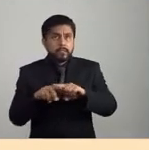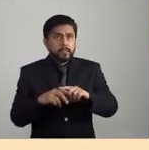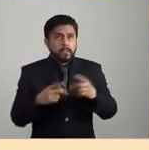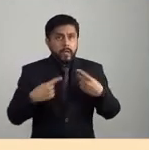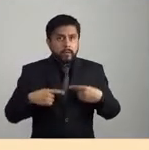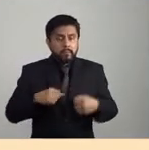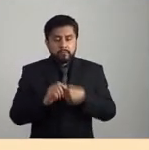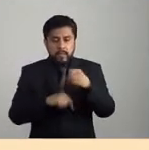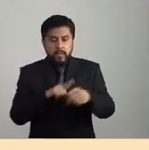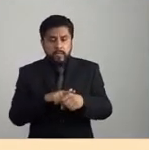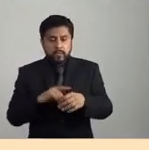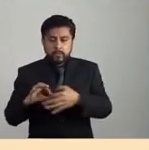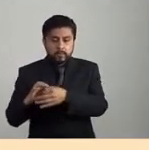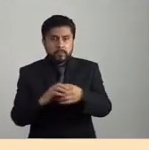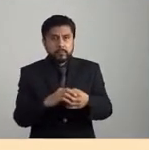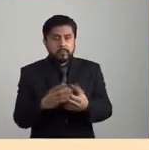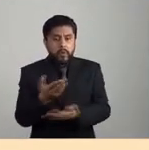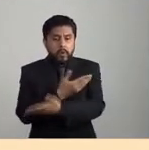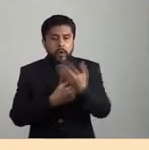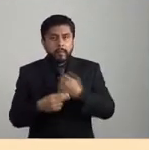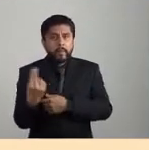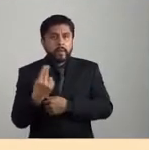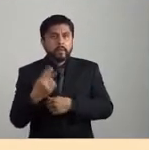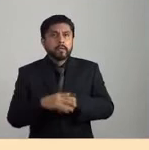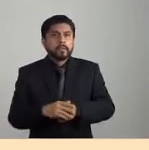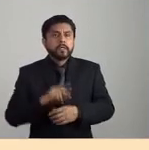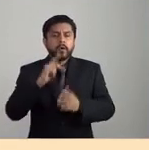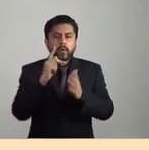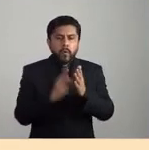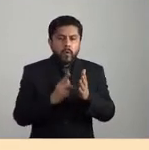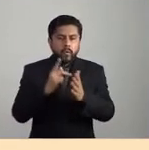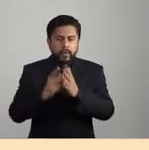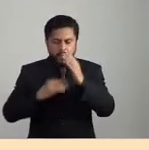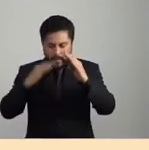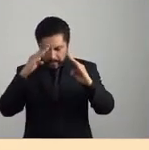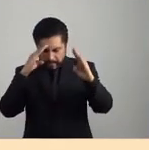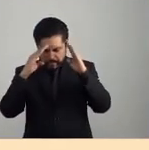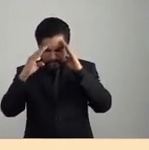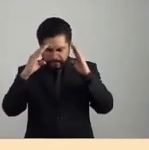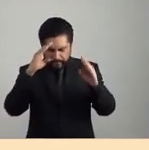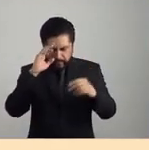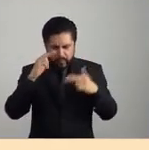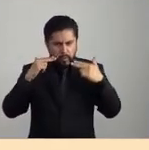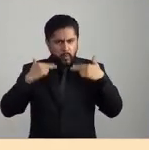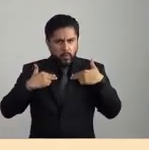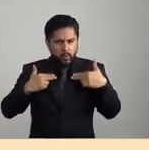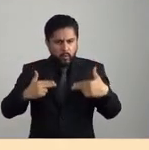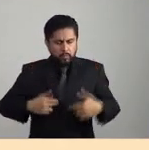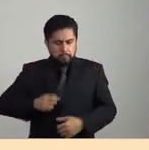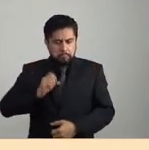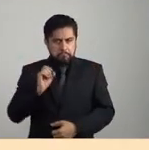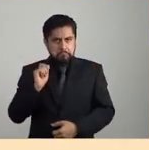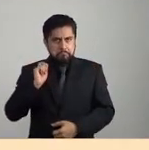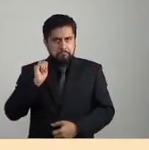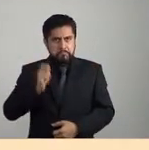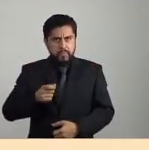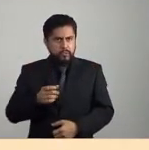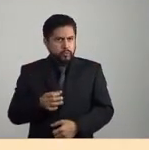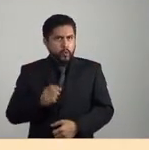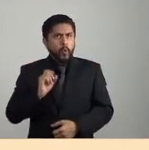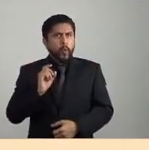se impone reiteradamente de pensar que lo humano se hace a sí mismo, que somos una